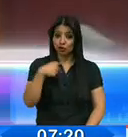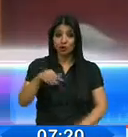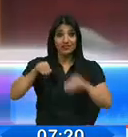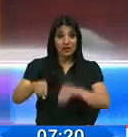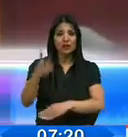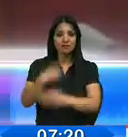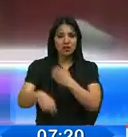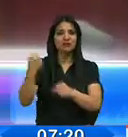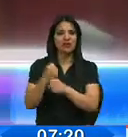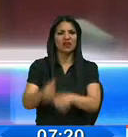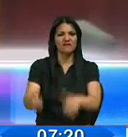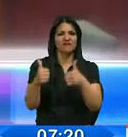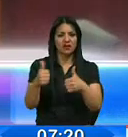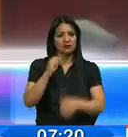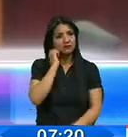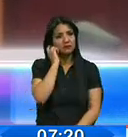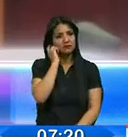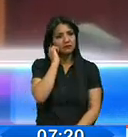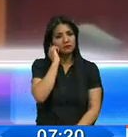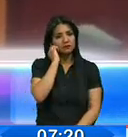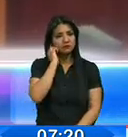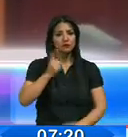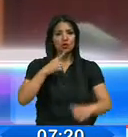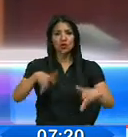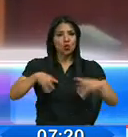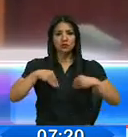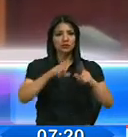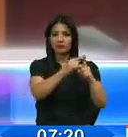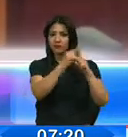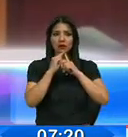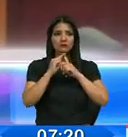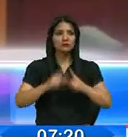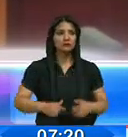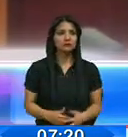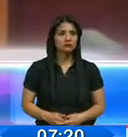No voy a aceptar esa agresión de un